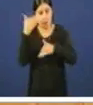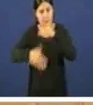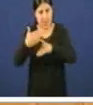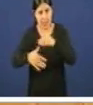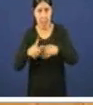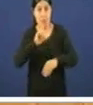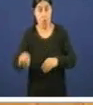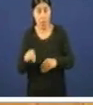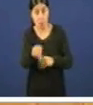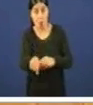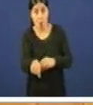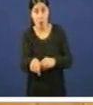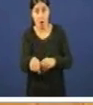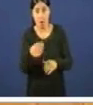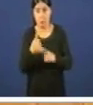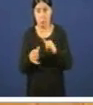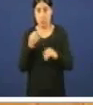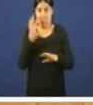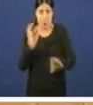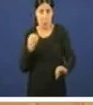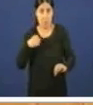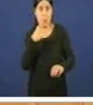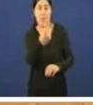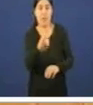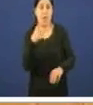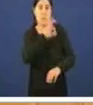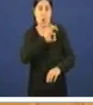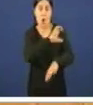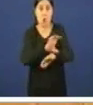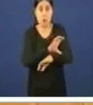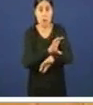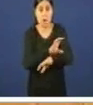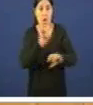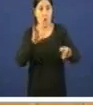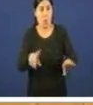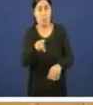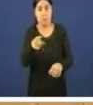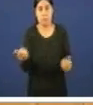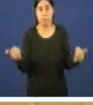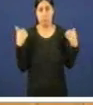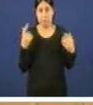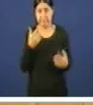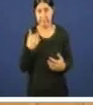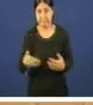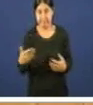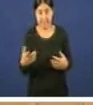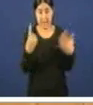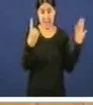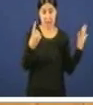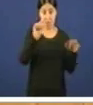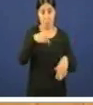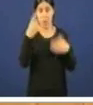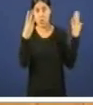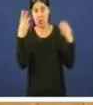fundación ostente, penso que iso é, como dicía vostede, señora conselleira un peso irrisorio, apenas un 6,83